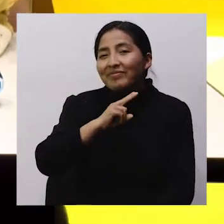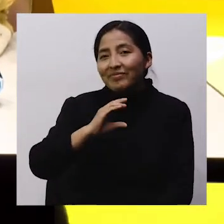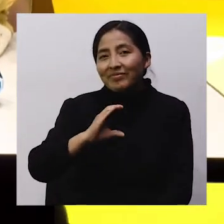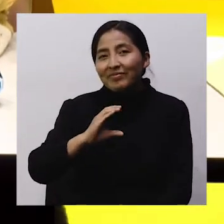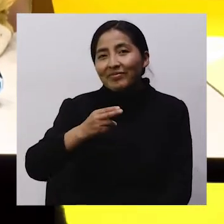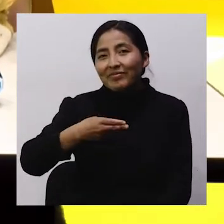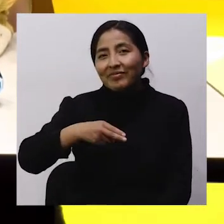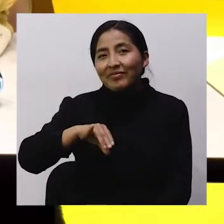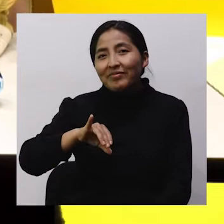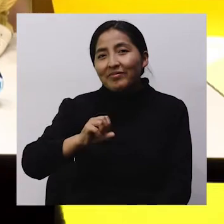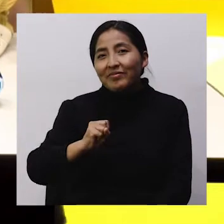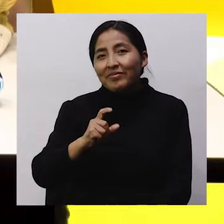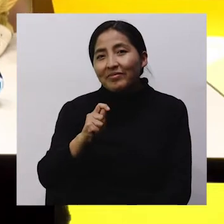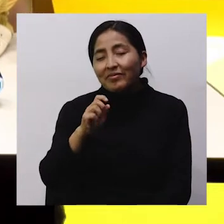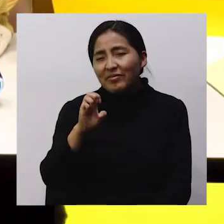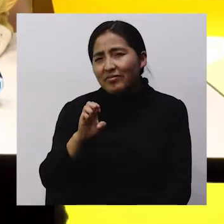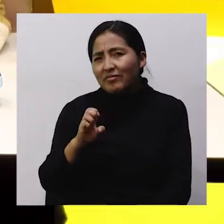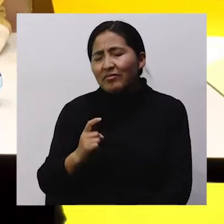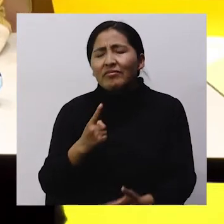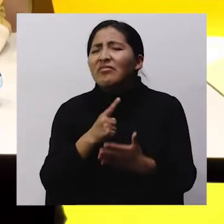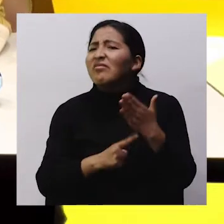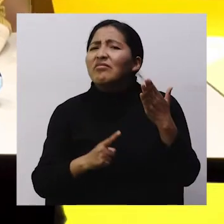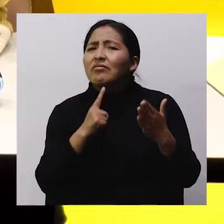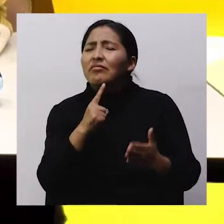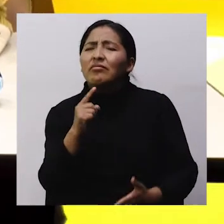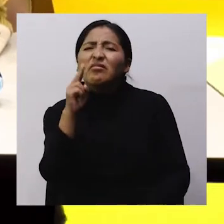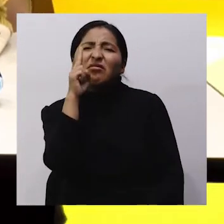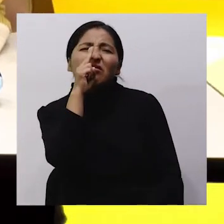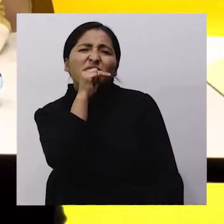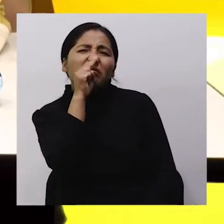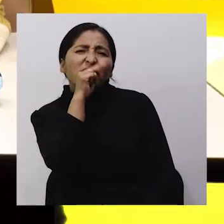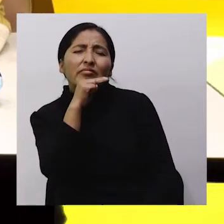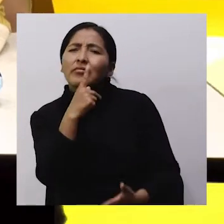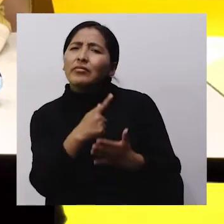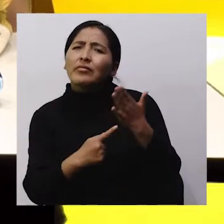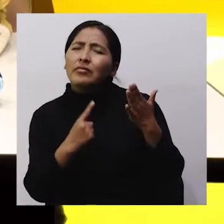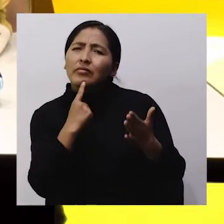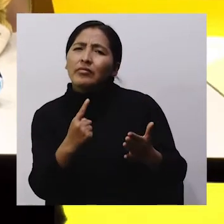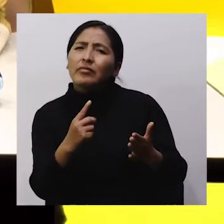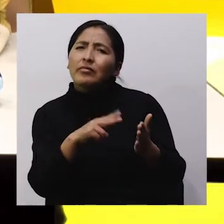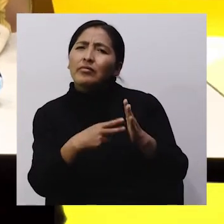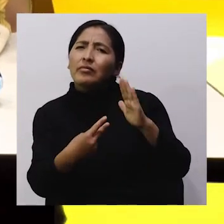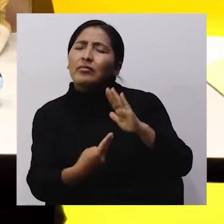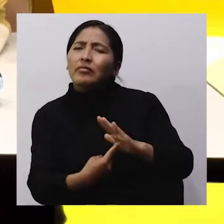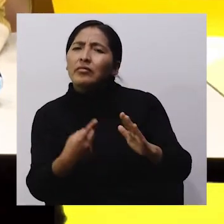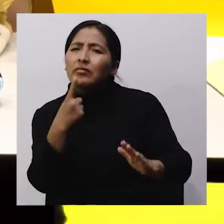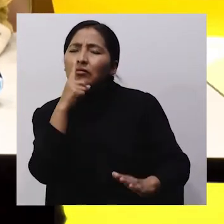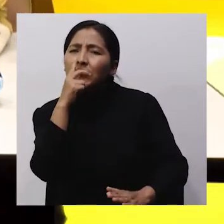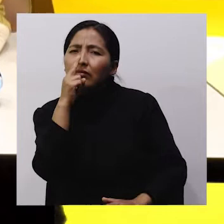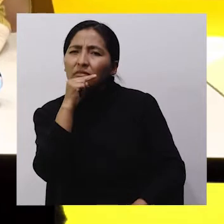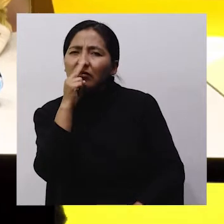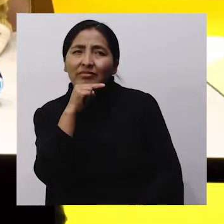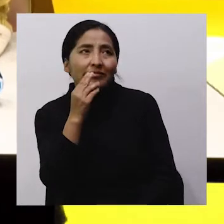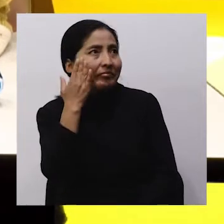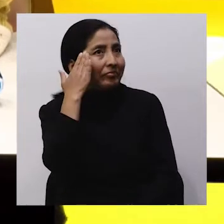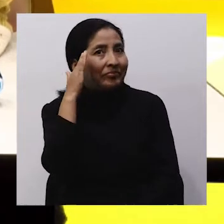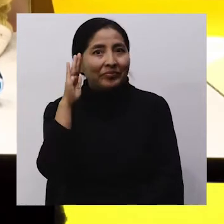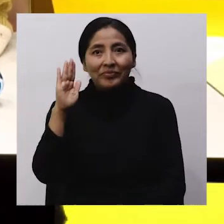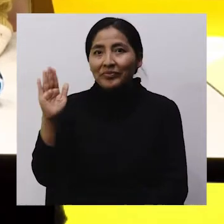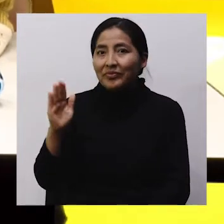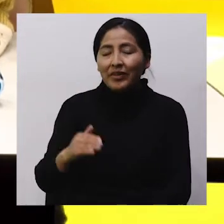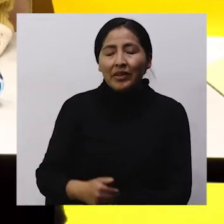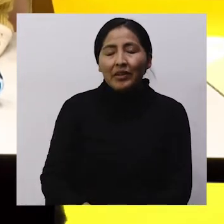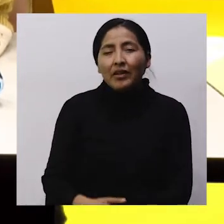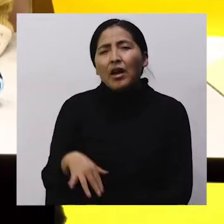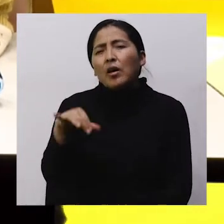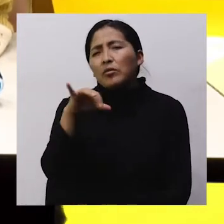Hablemos de los chistes ¿Qué son los chistes, Mollito, Maya? Eh, ahí no sé Bien